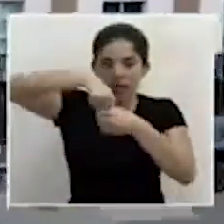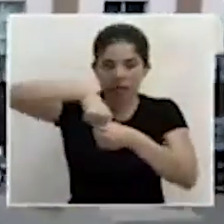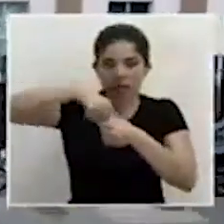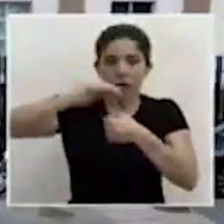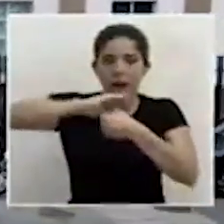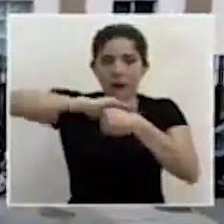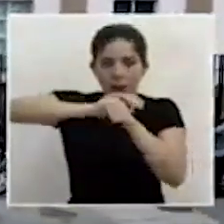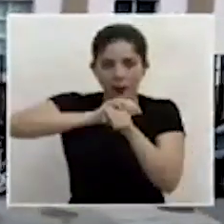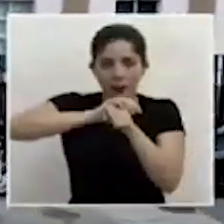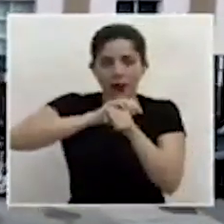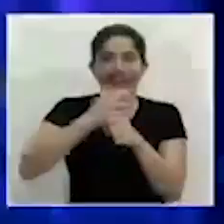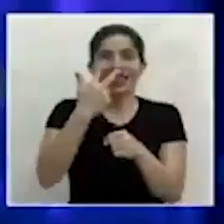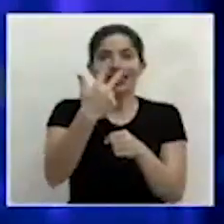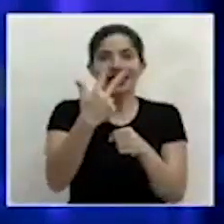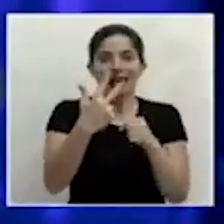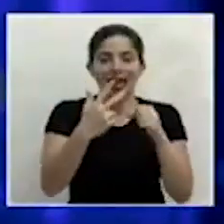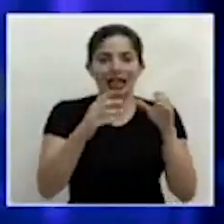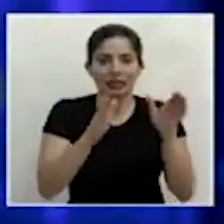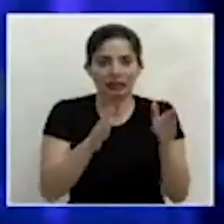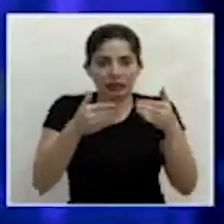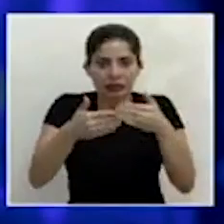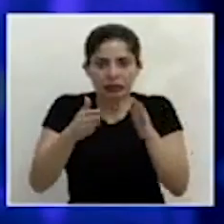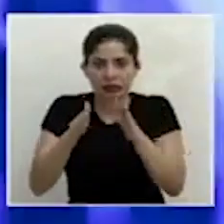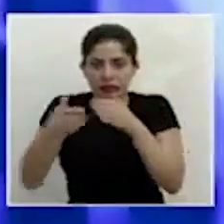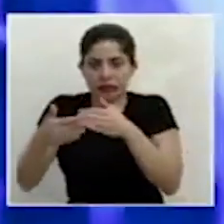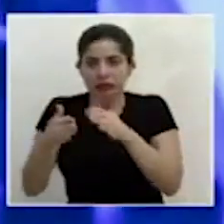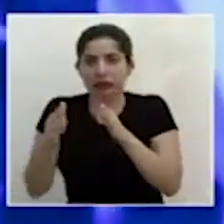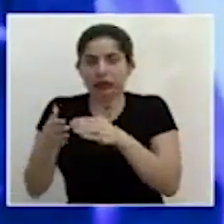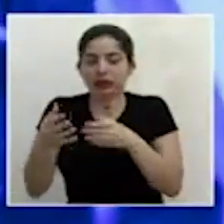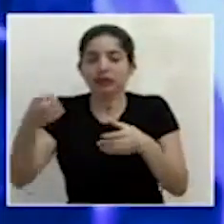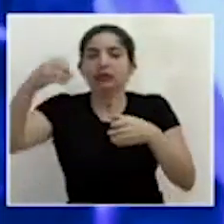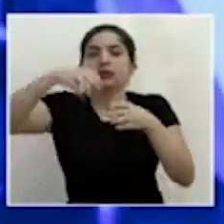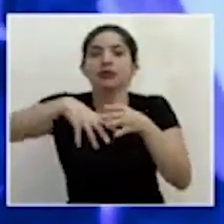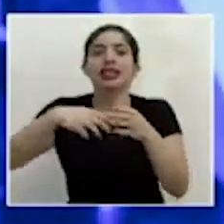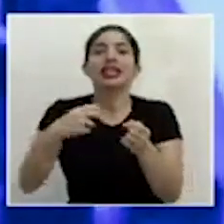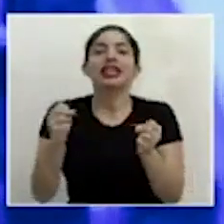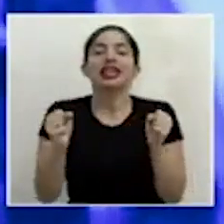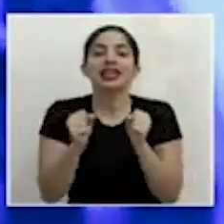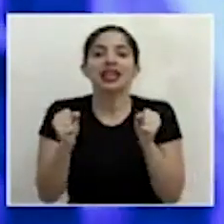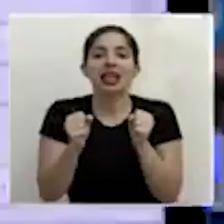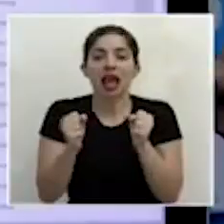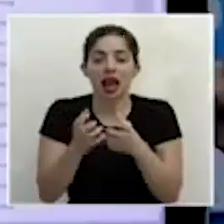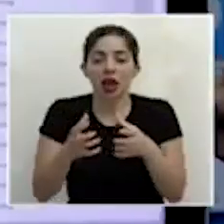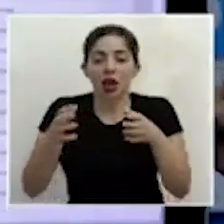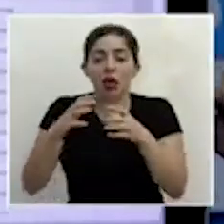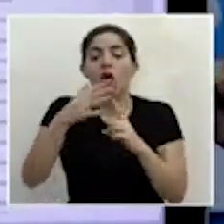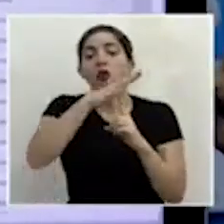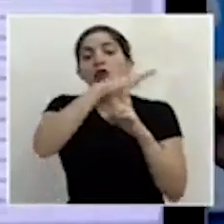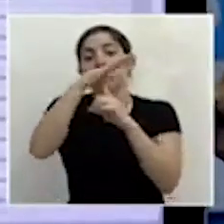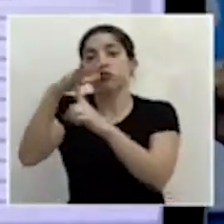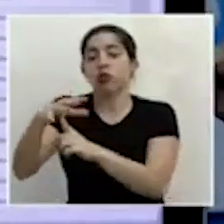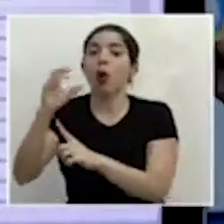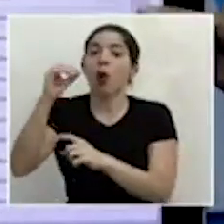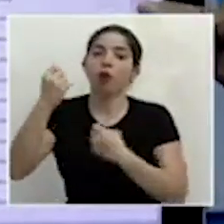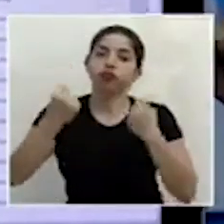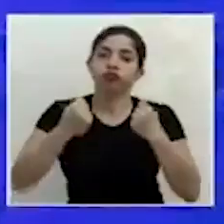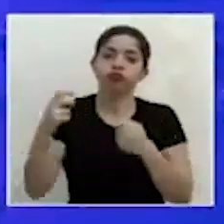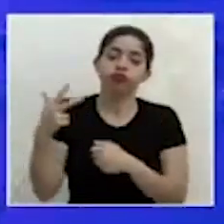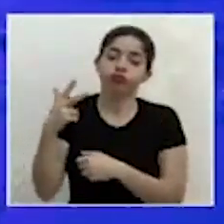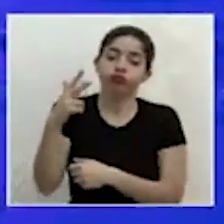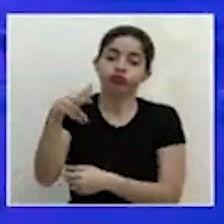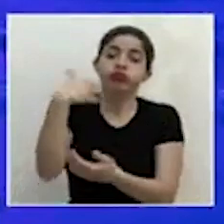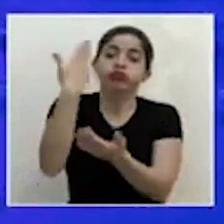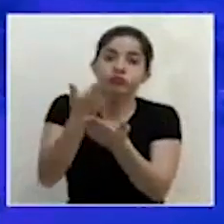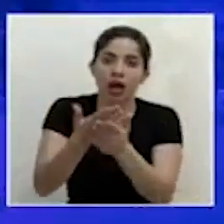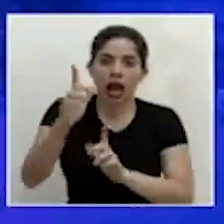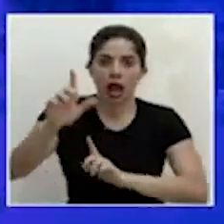empacándolas en tres contenedores y luego colocándolas en una hielera que se lleva por aire o por tierra a los diferentes laboratorios.